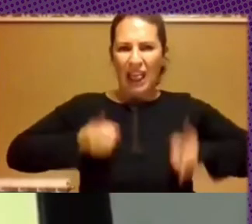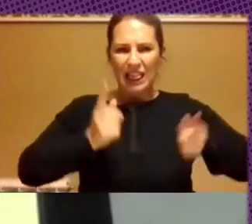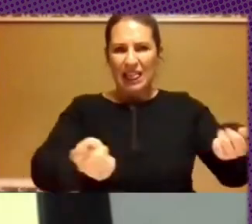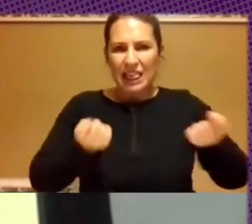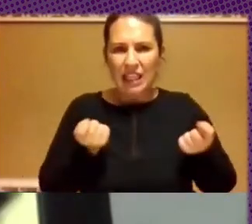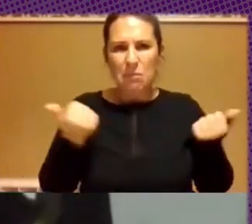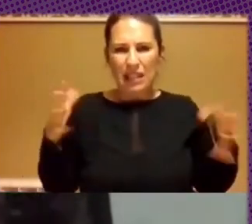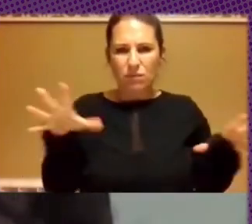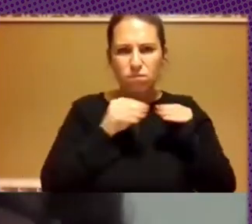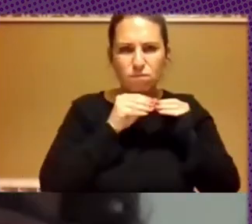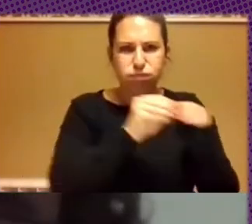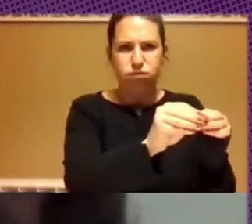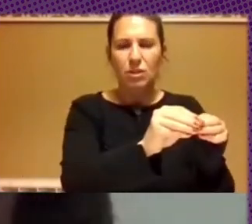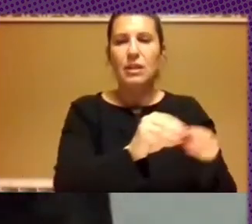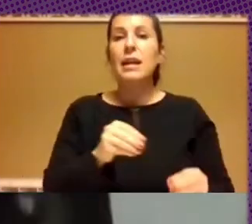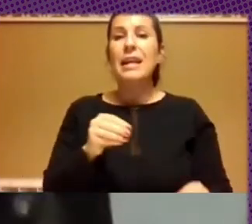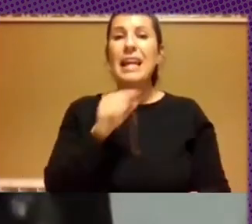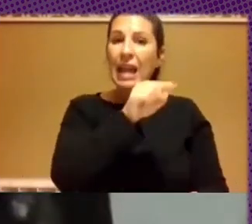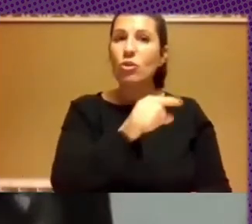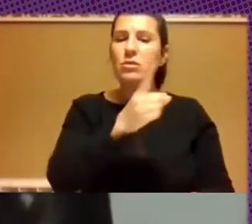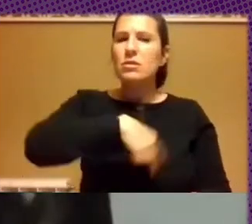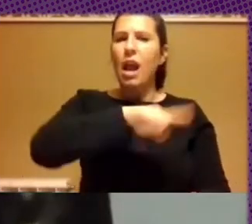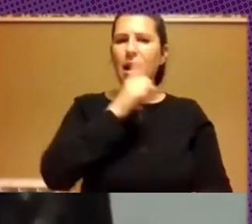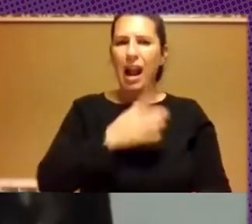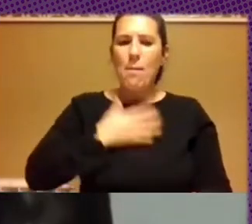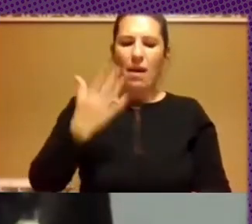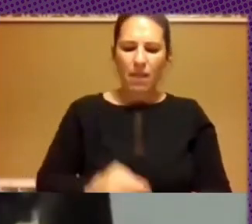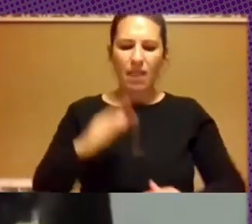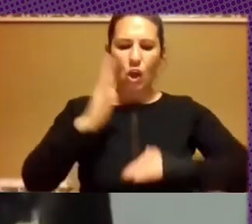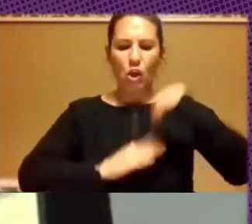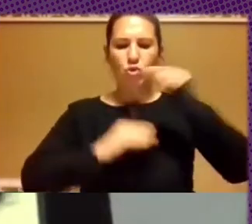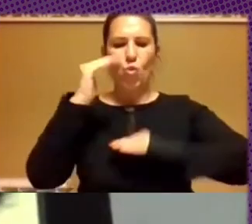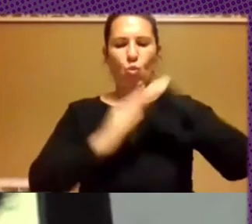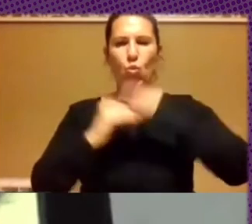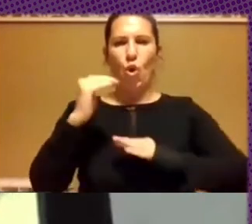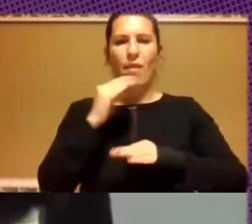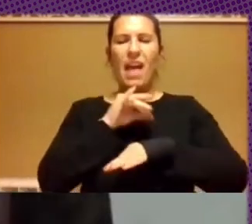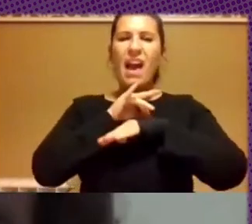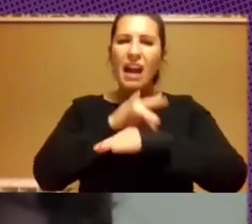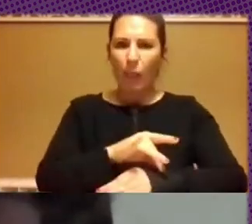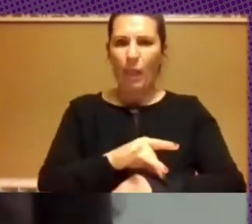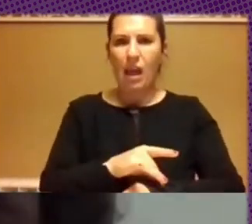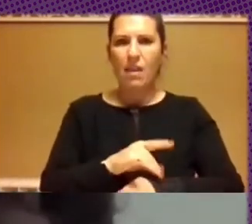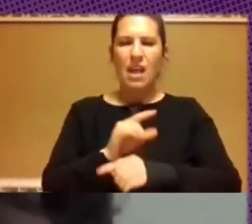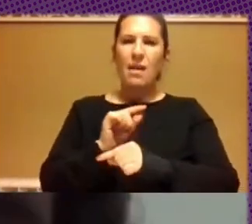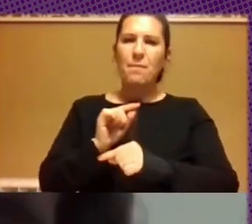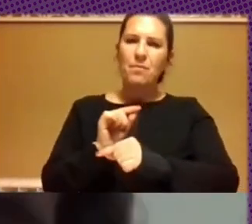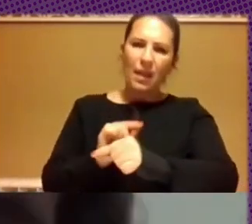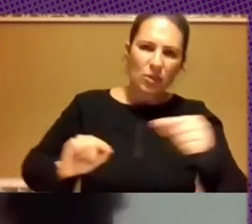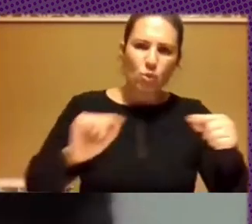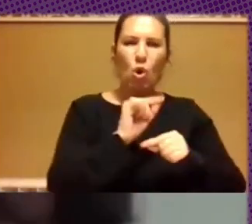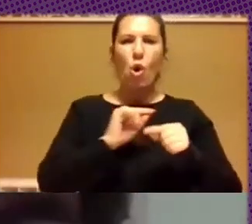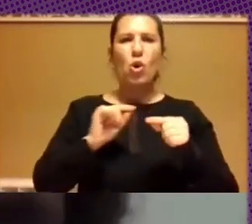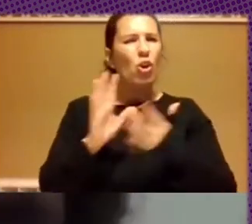concentrados y que tienen la capacidad de la construcción de la agenda, de discusión de las temáticas